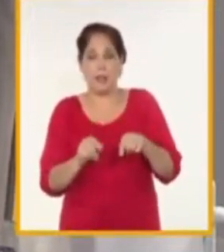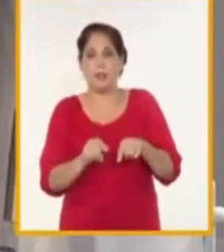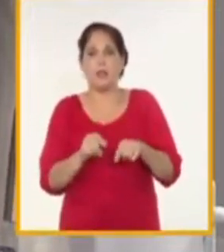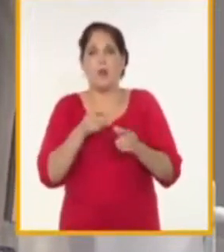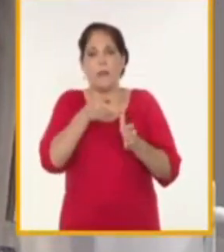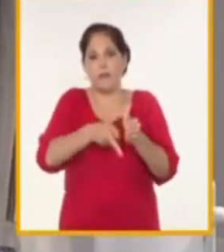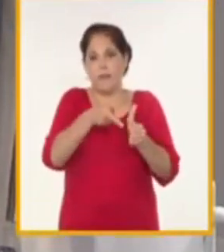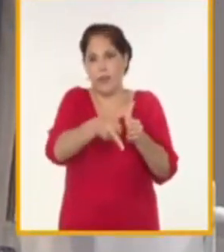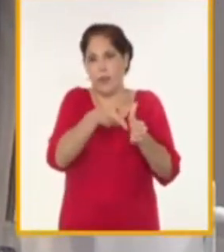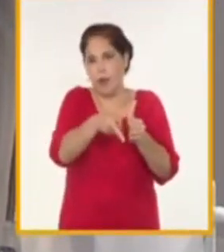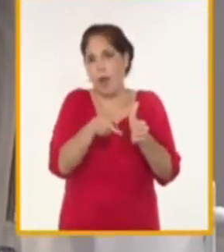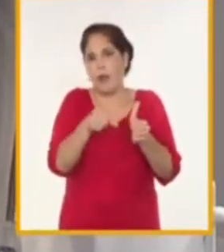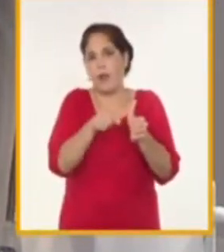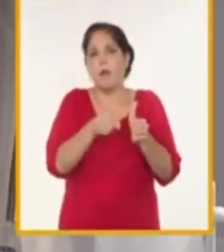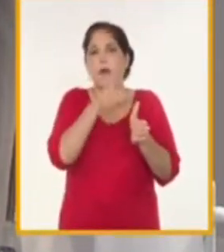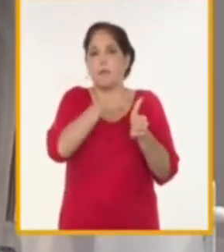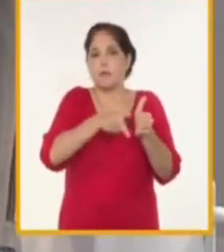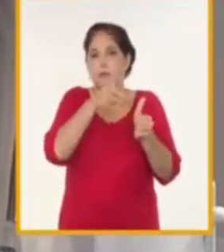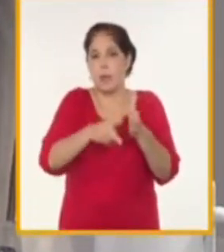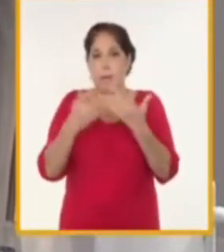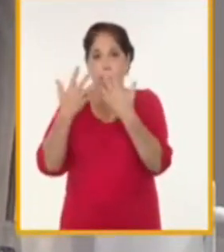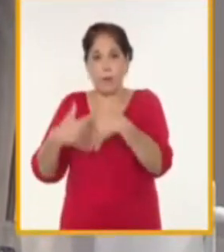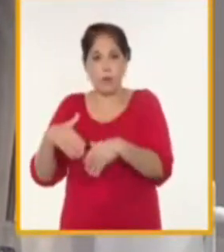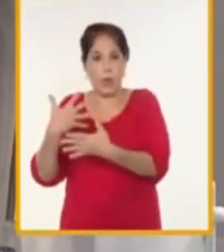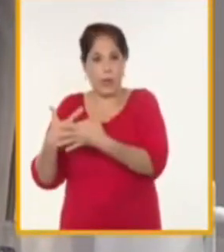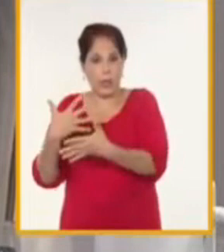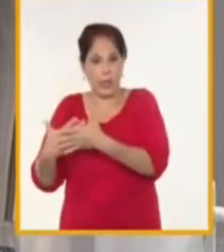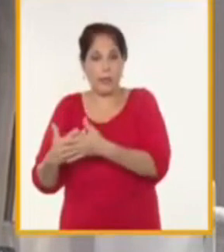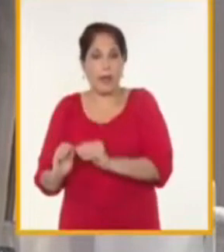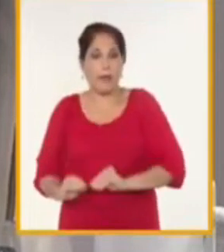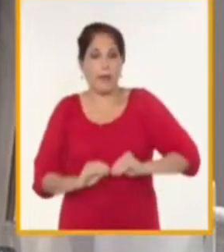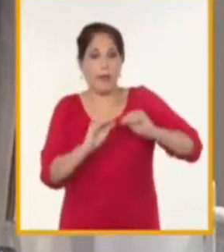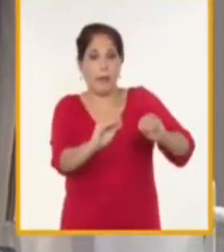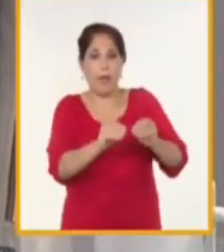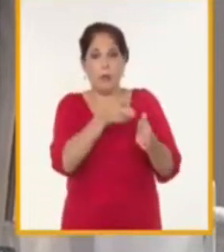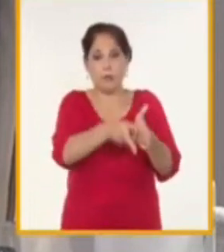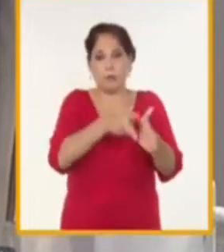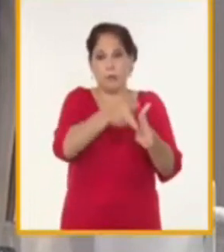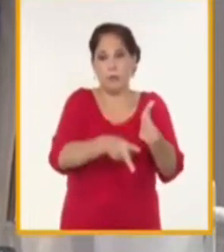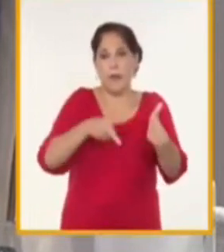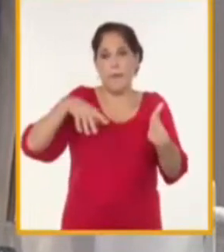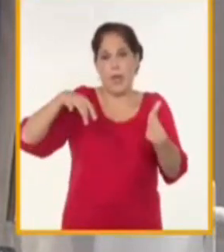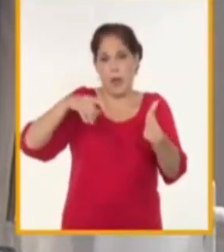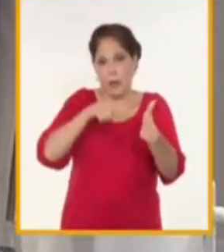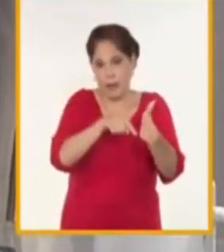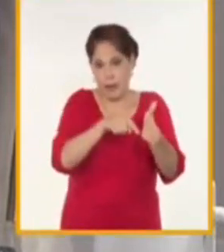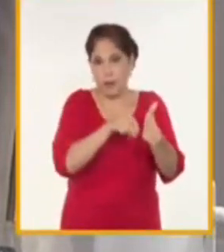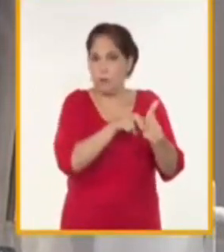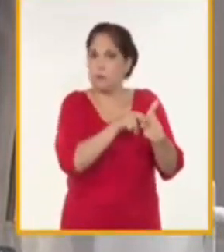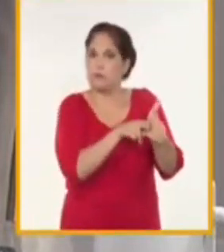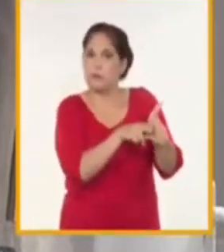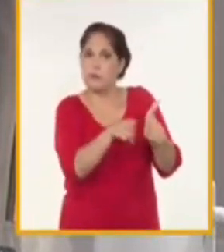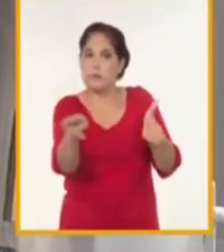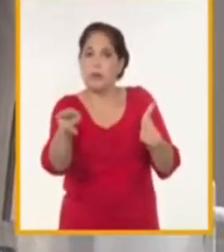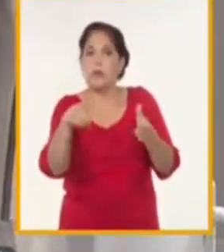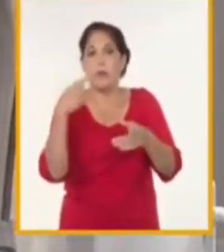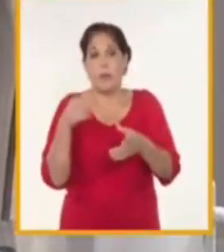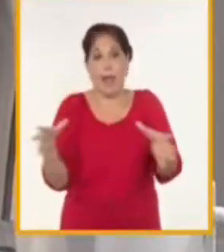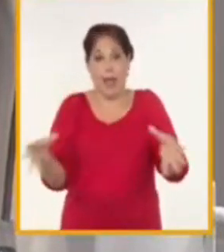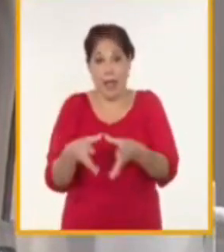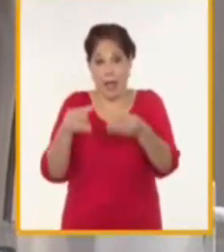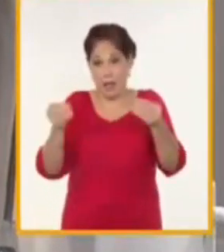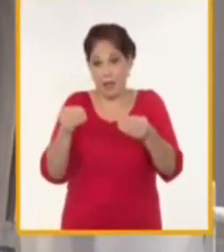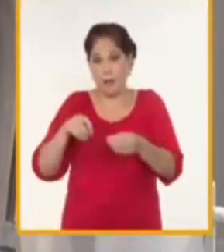ferrocarril que va a trasladar las mercancías desde Pinal del Río en el caso de la arena sílice